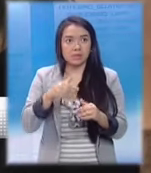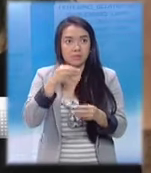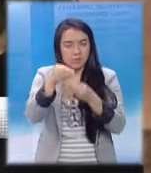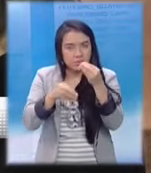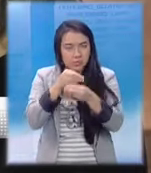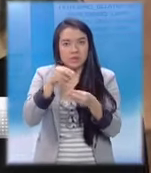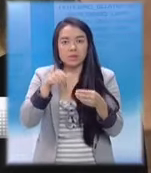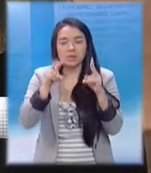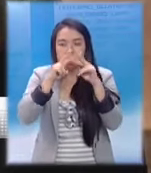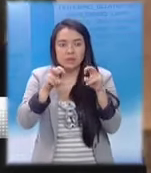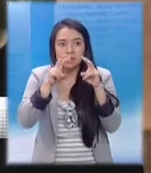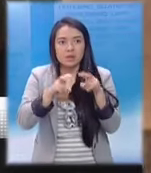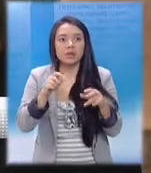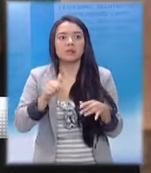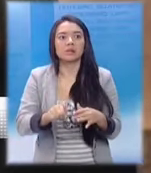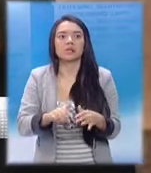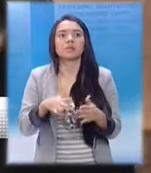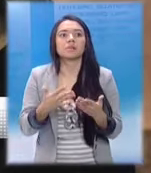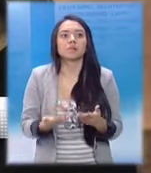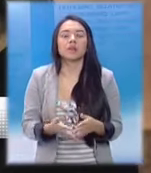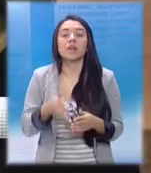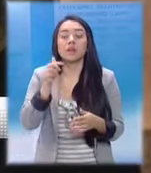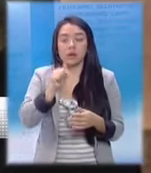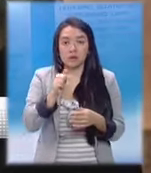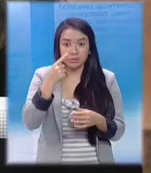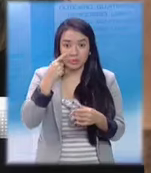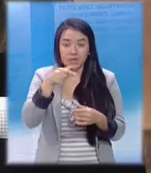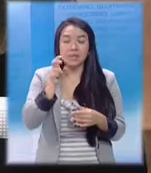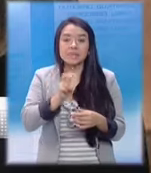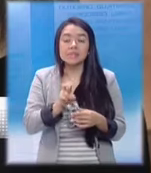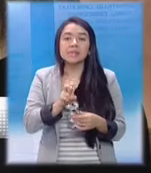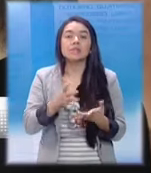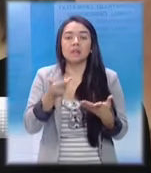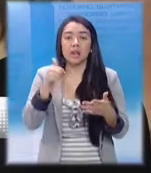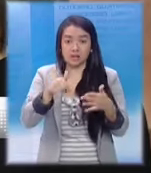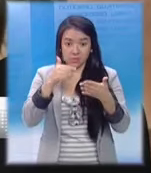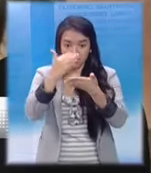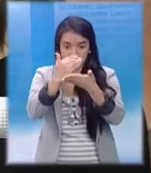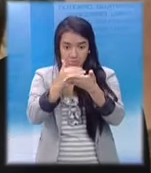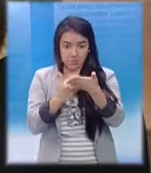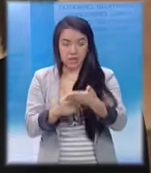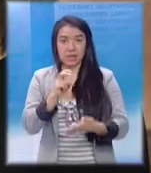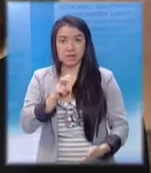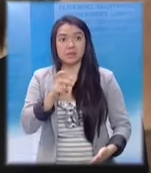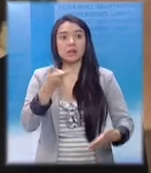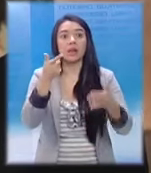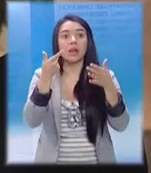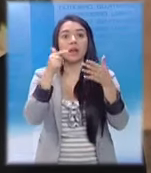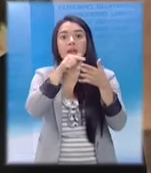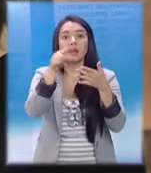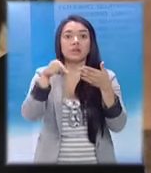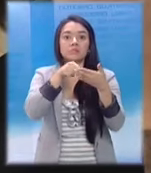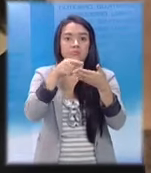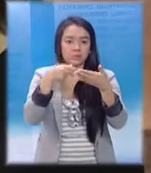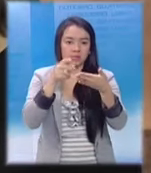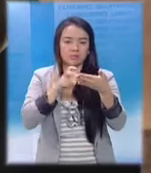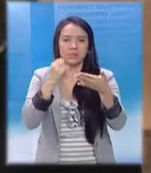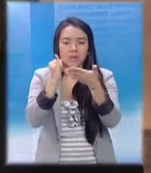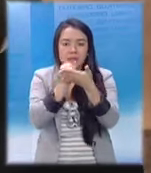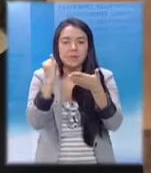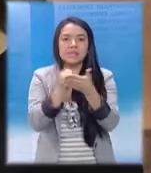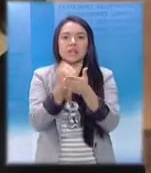también es la inversión en las personas, la inversión en las leyes y los marcos, en las